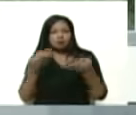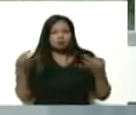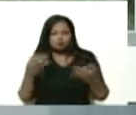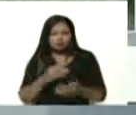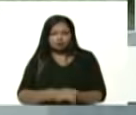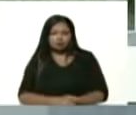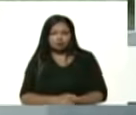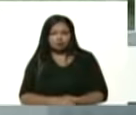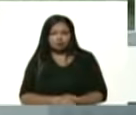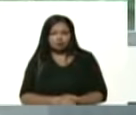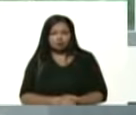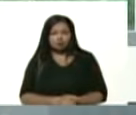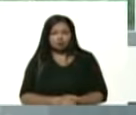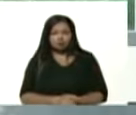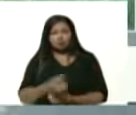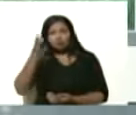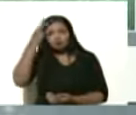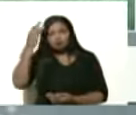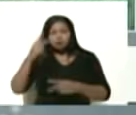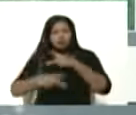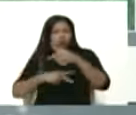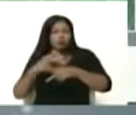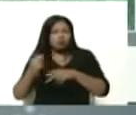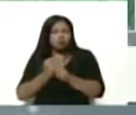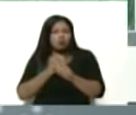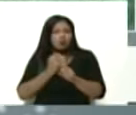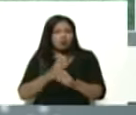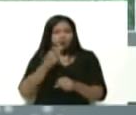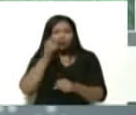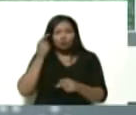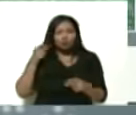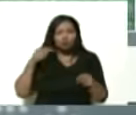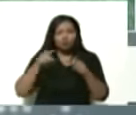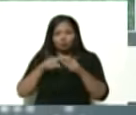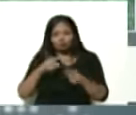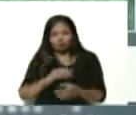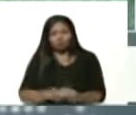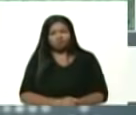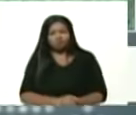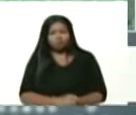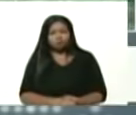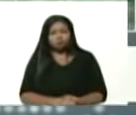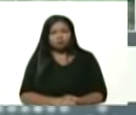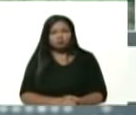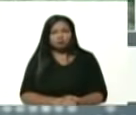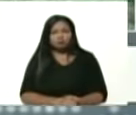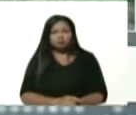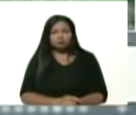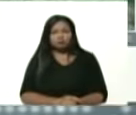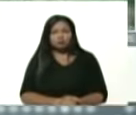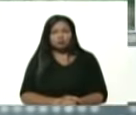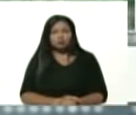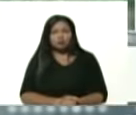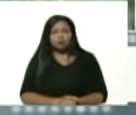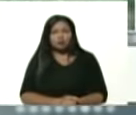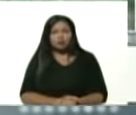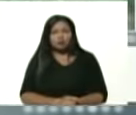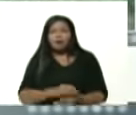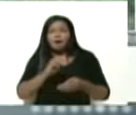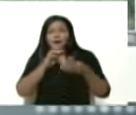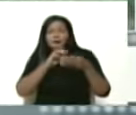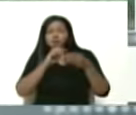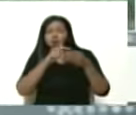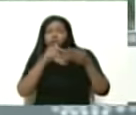los consejos productivos de trabajadores y trabajadoras los CPT y modelos correctos que